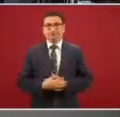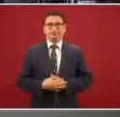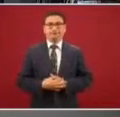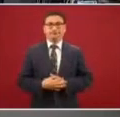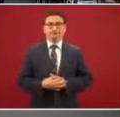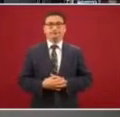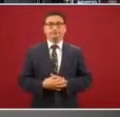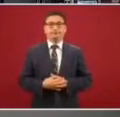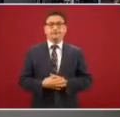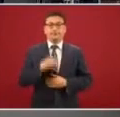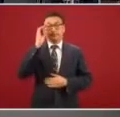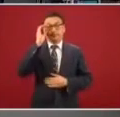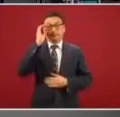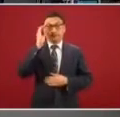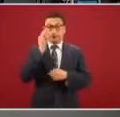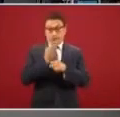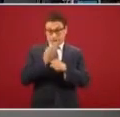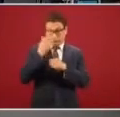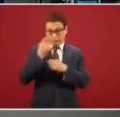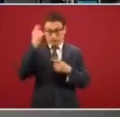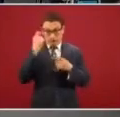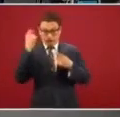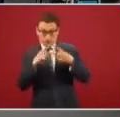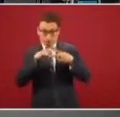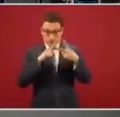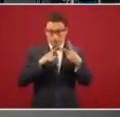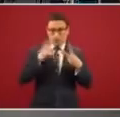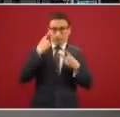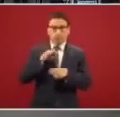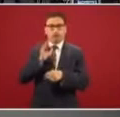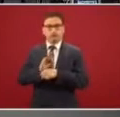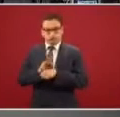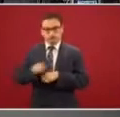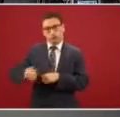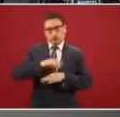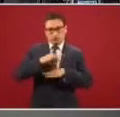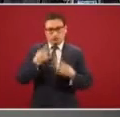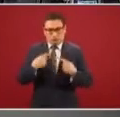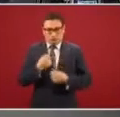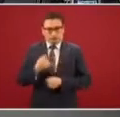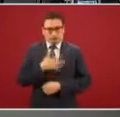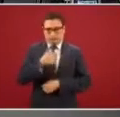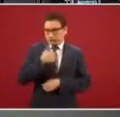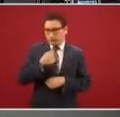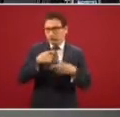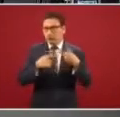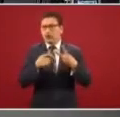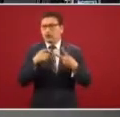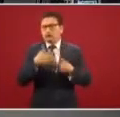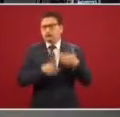Vamos a presentar el avance de las dos pensiones del Bienestar para informarles cómo cerramos el